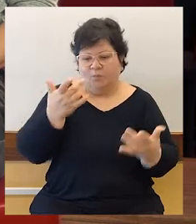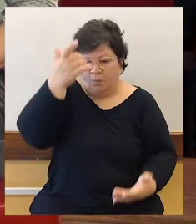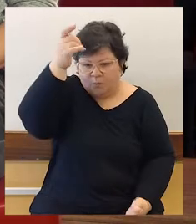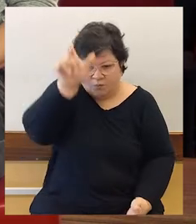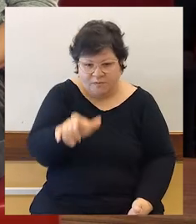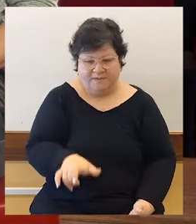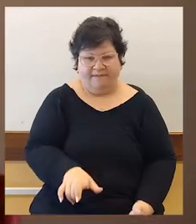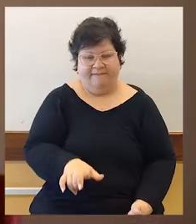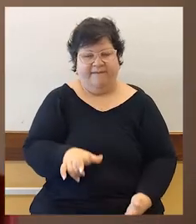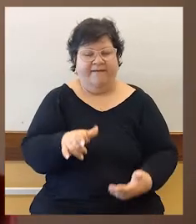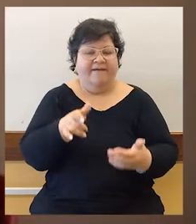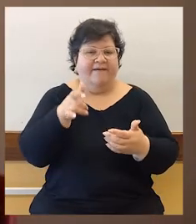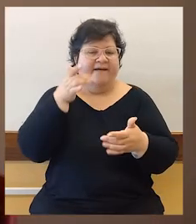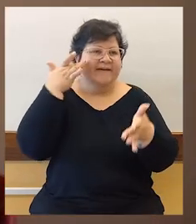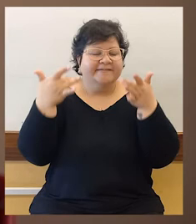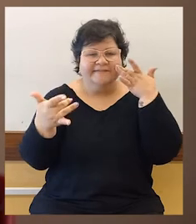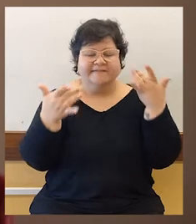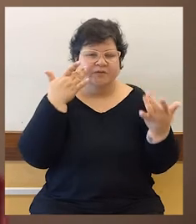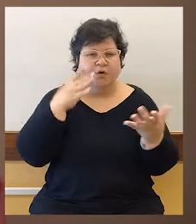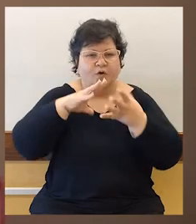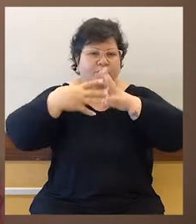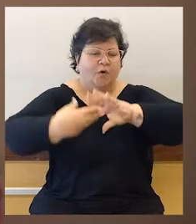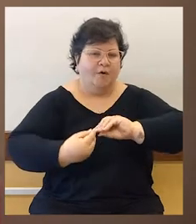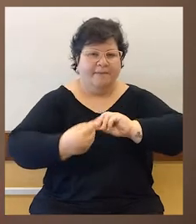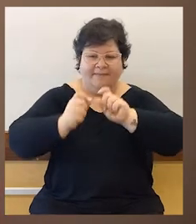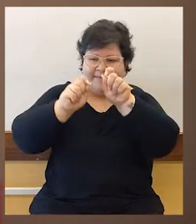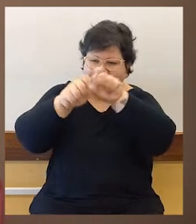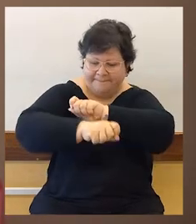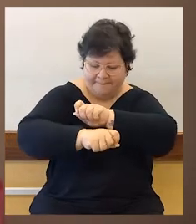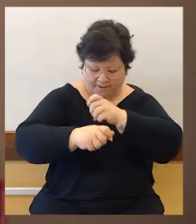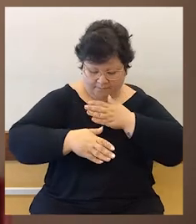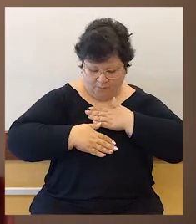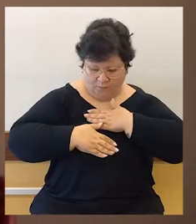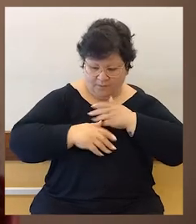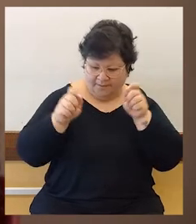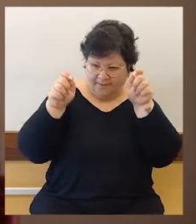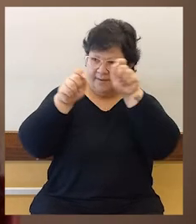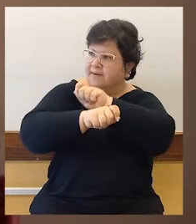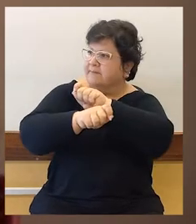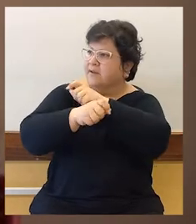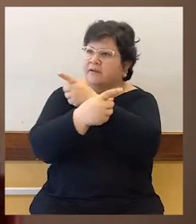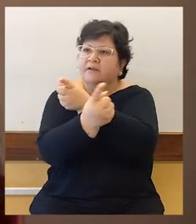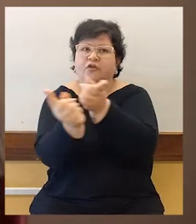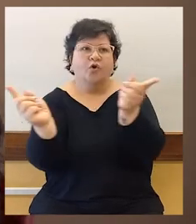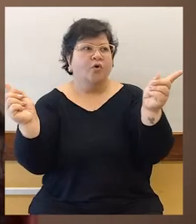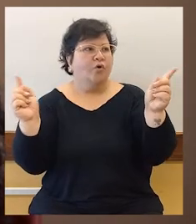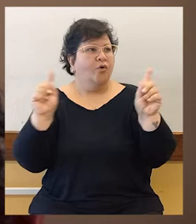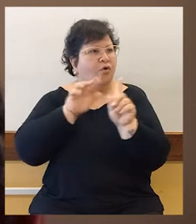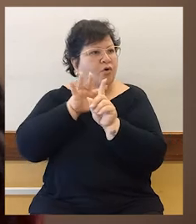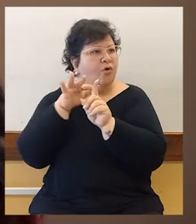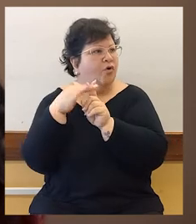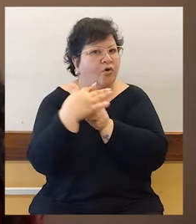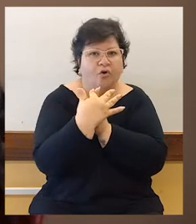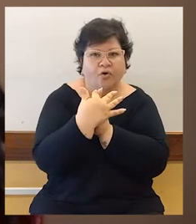justamente como forma, como manera de transformarse y de transformar lo que lo rodea. Pero